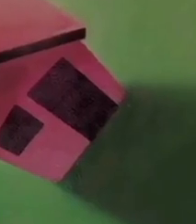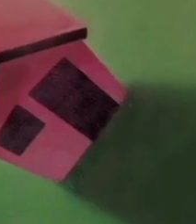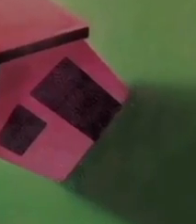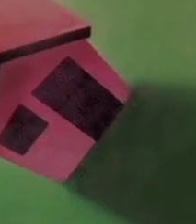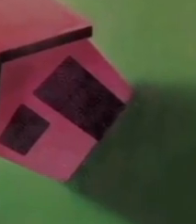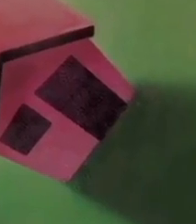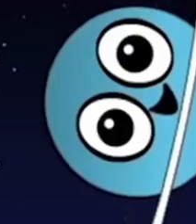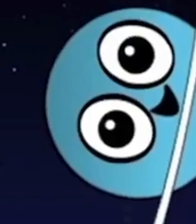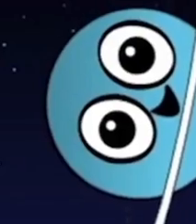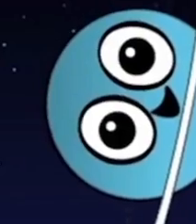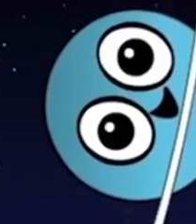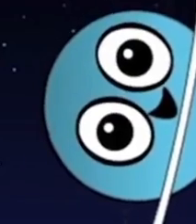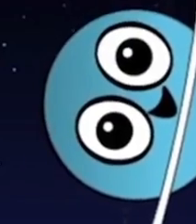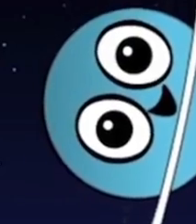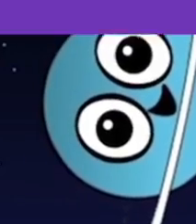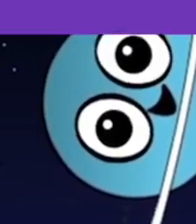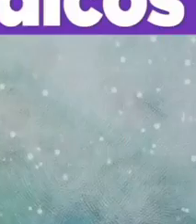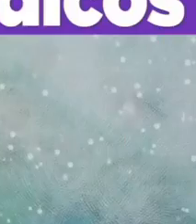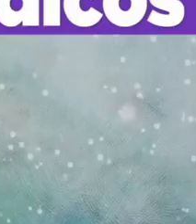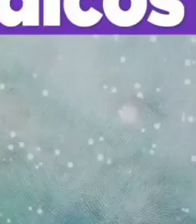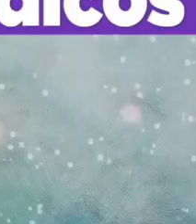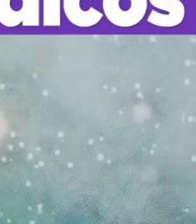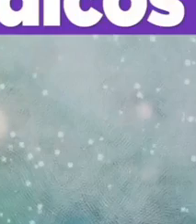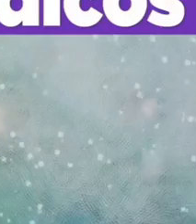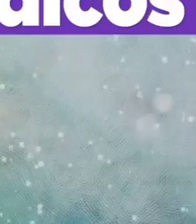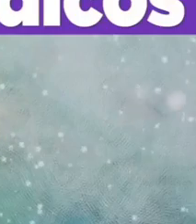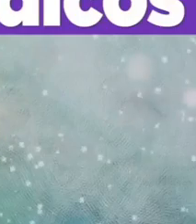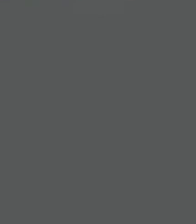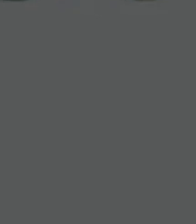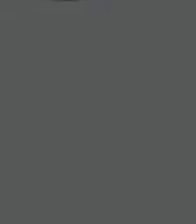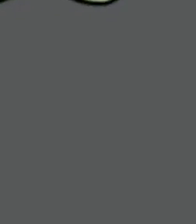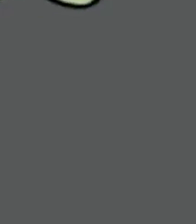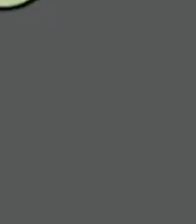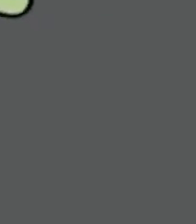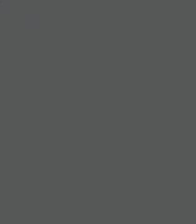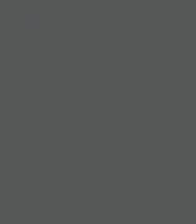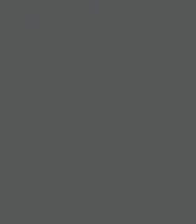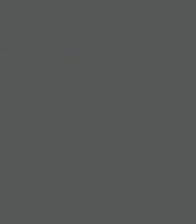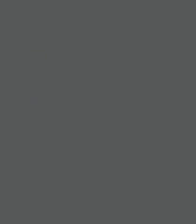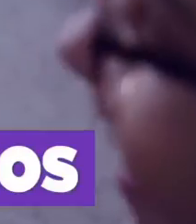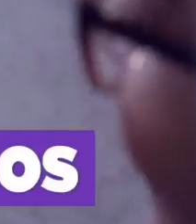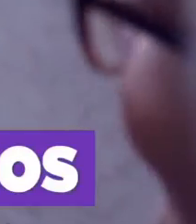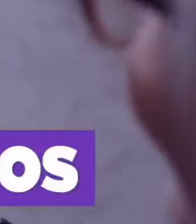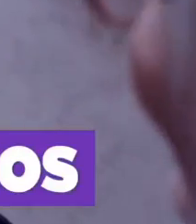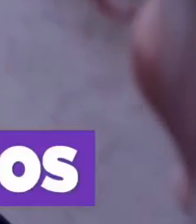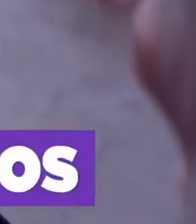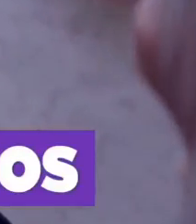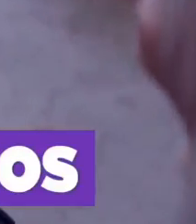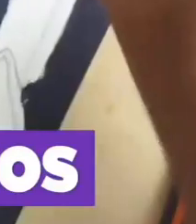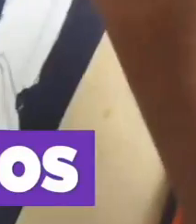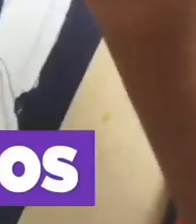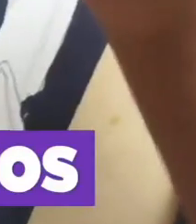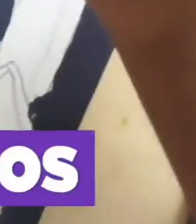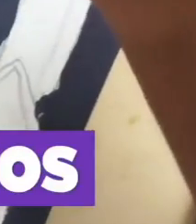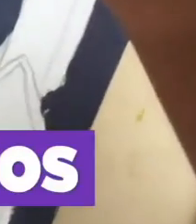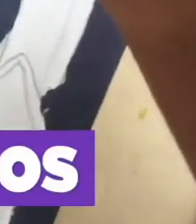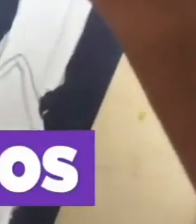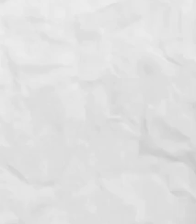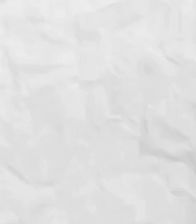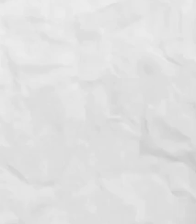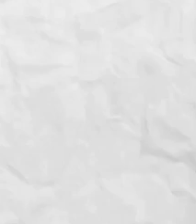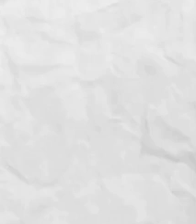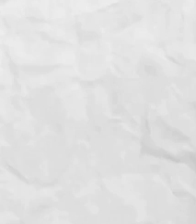Por las mañanas encontrarás contenidos educativos y lúdicos para que niñas y niños se diviertan y adquieran nuevos conocimientos.